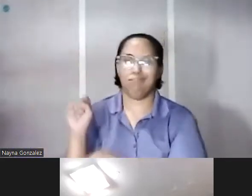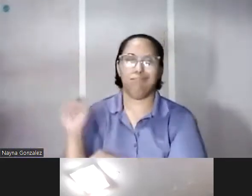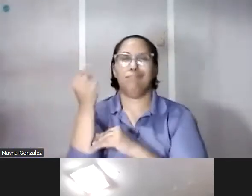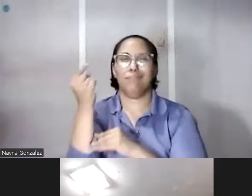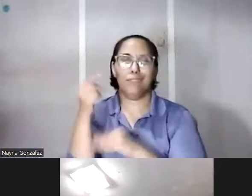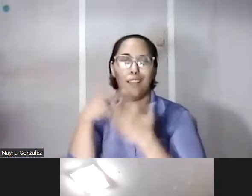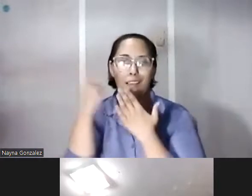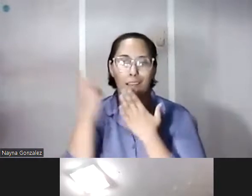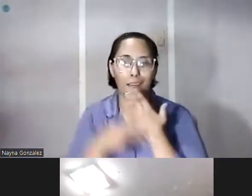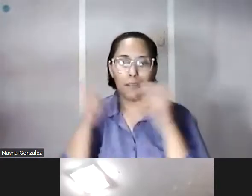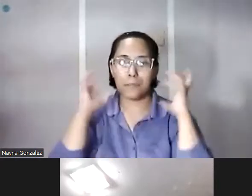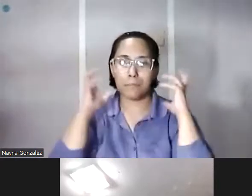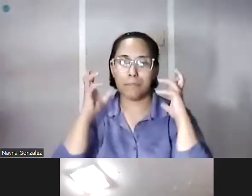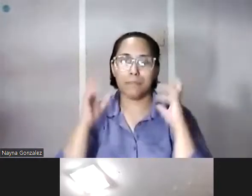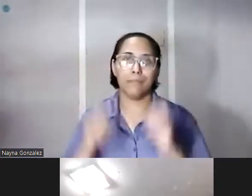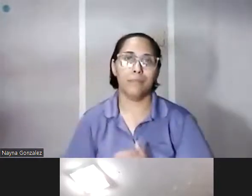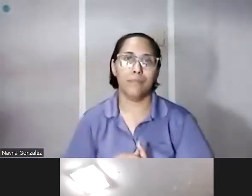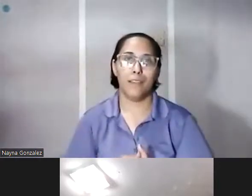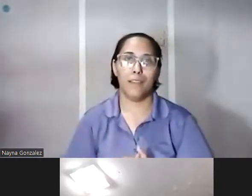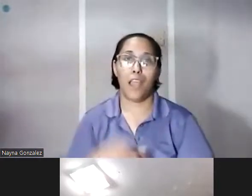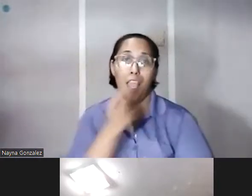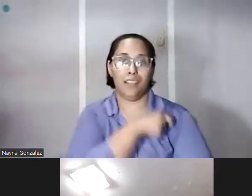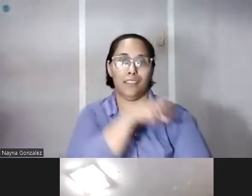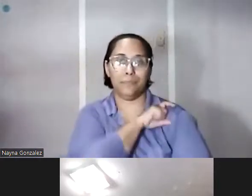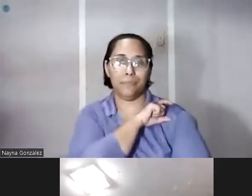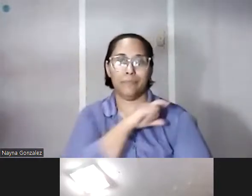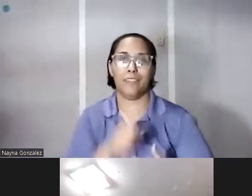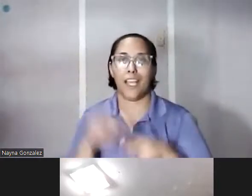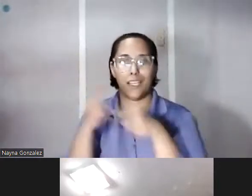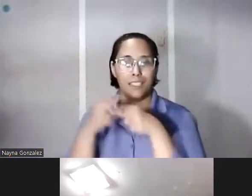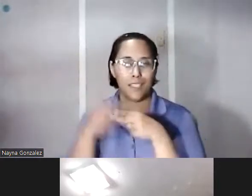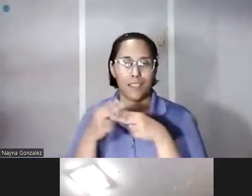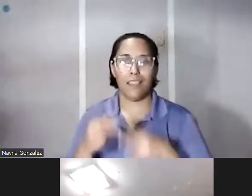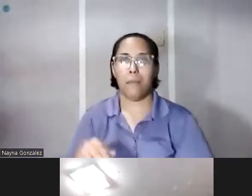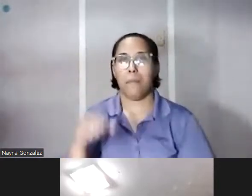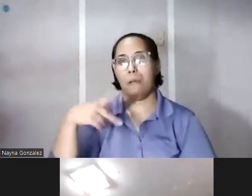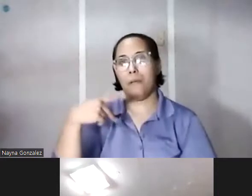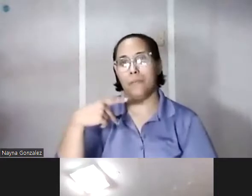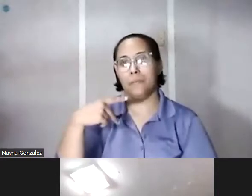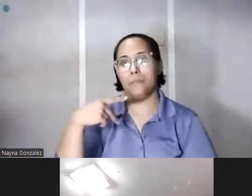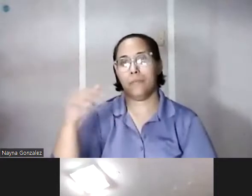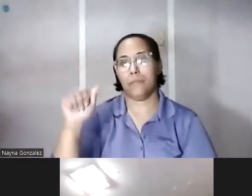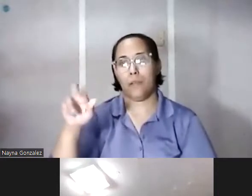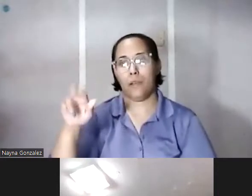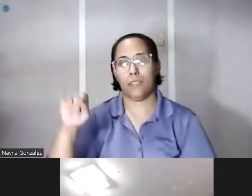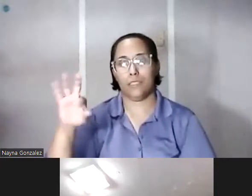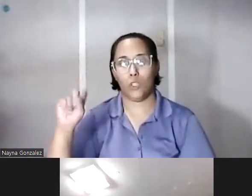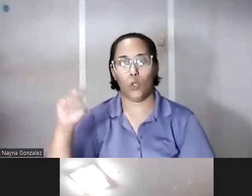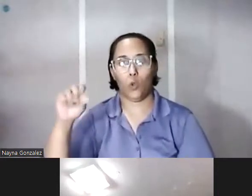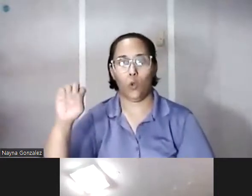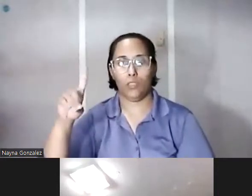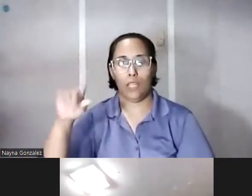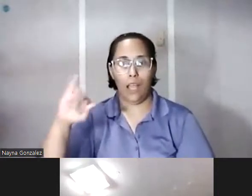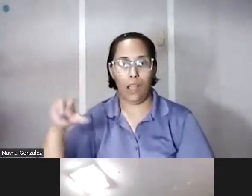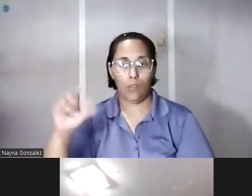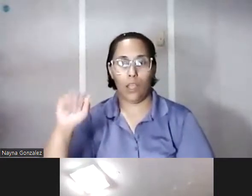radiales en España es el que se llama por ejemplo el partido de la jornada de la COPE